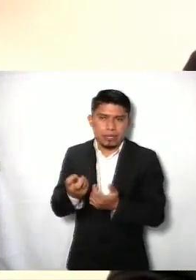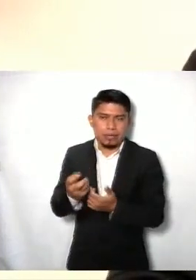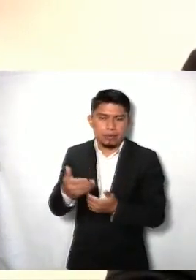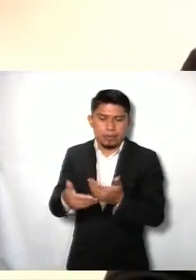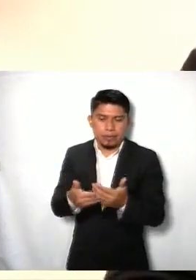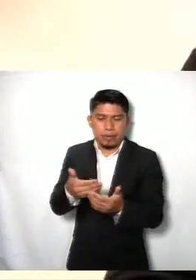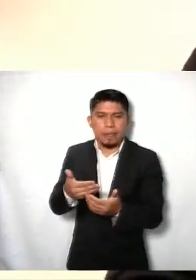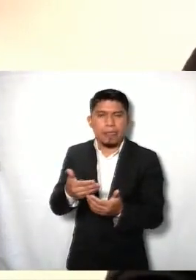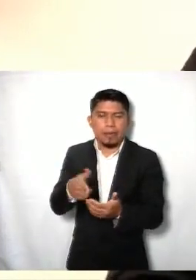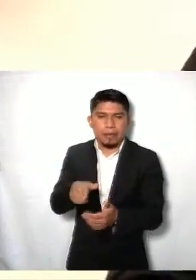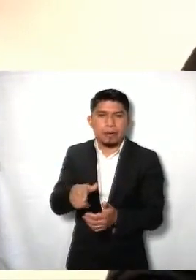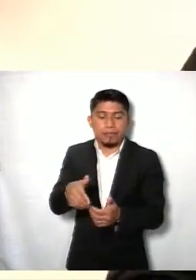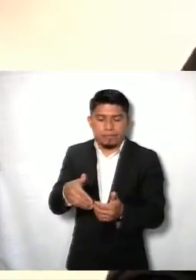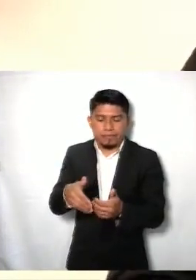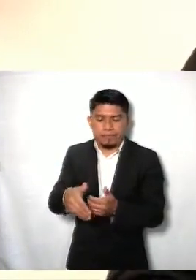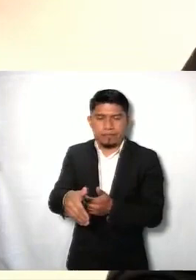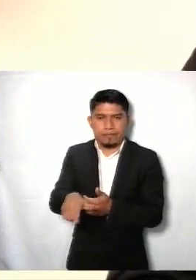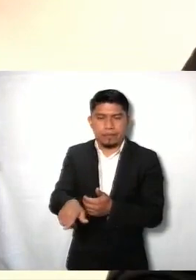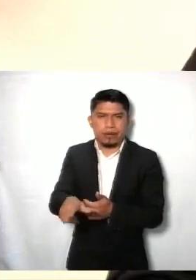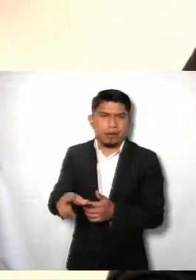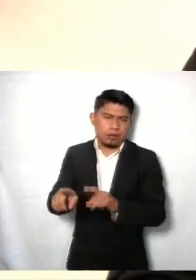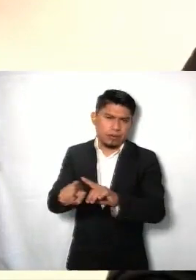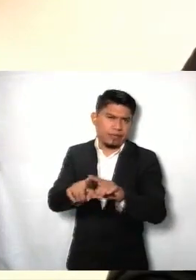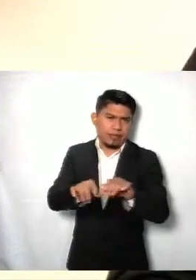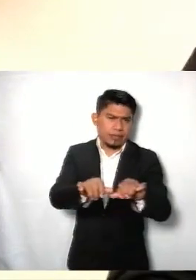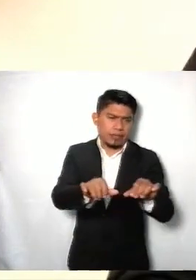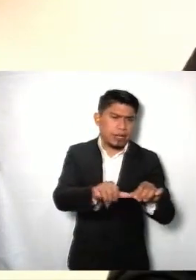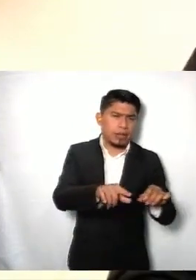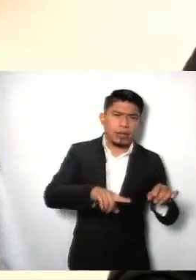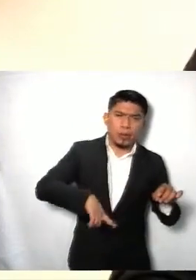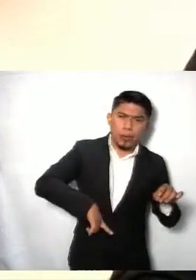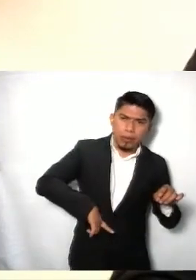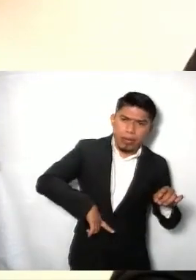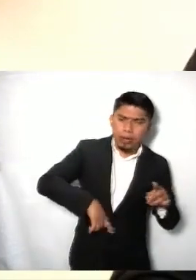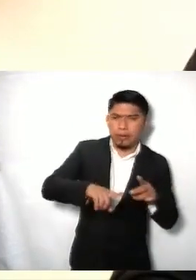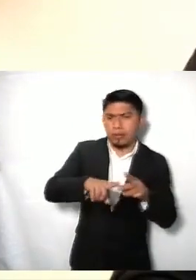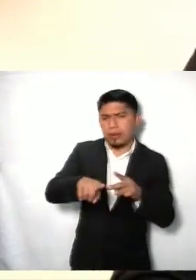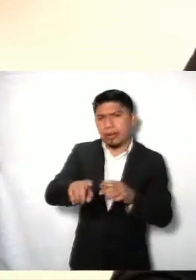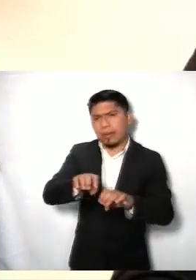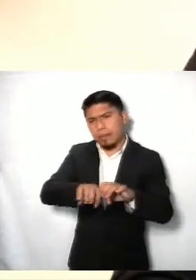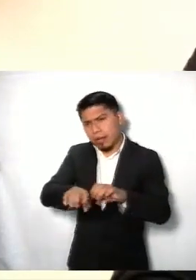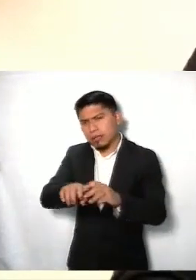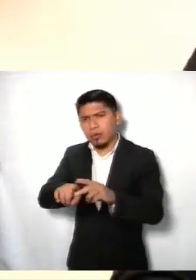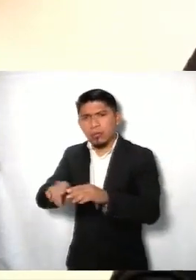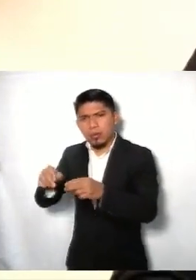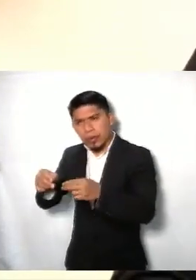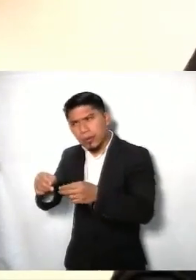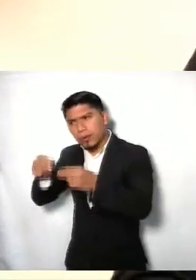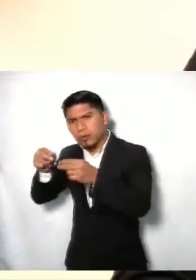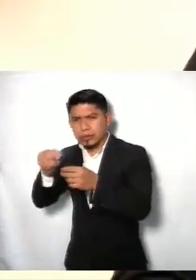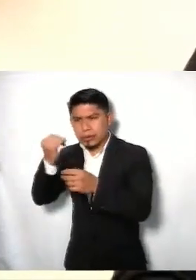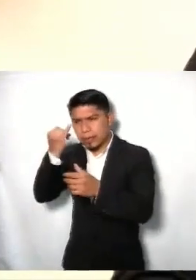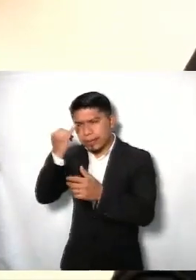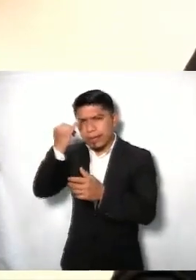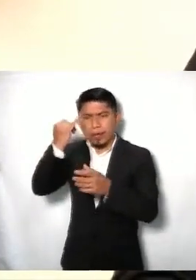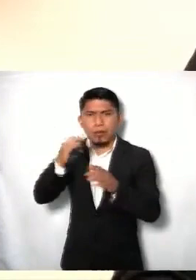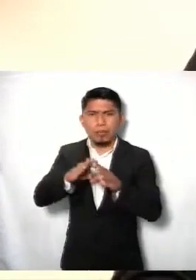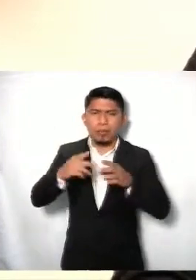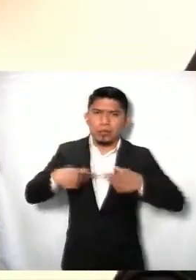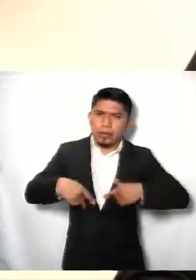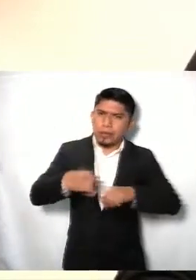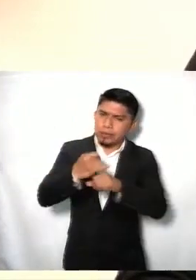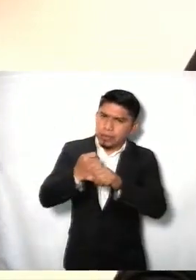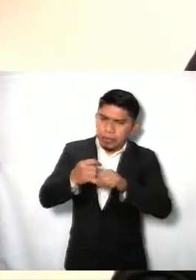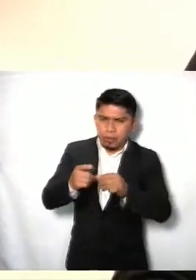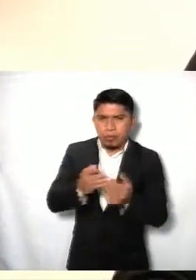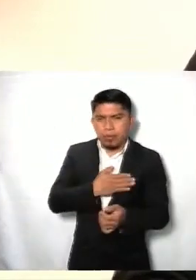que además van a estar más adelante también en cualquiera de las trincheras, en sector público, en sector privado, como emprendedores, como académicos, como investigadores.